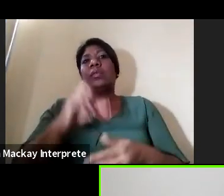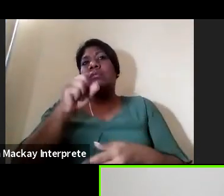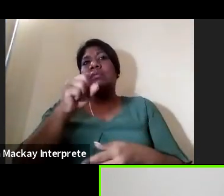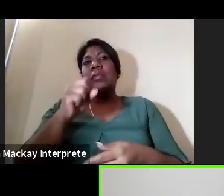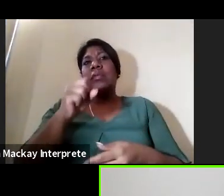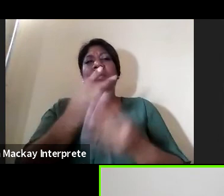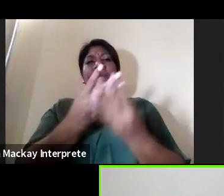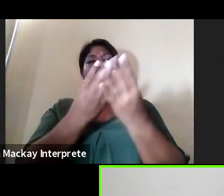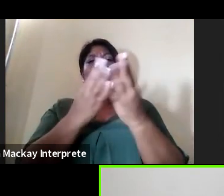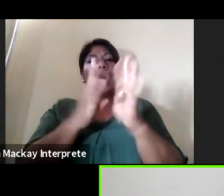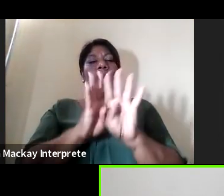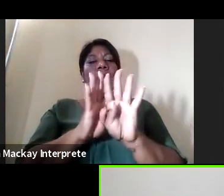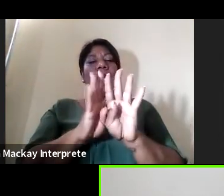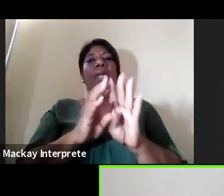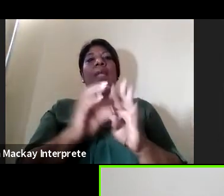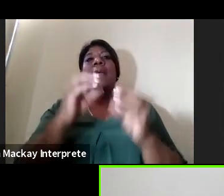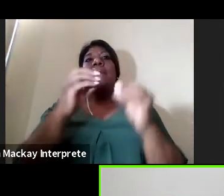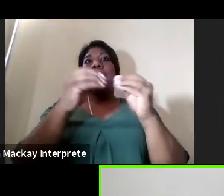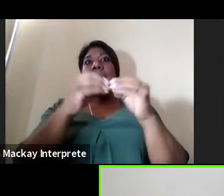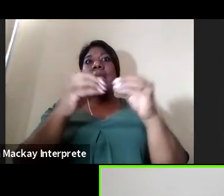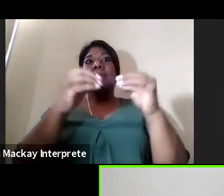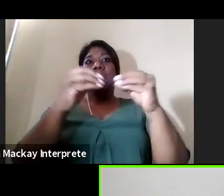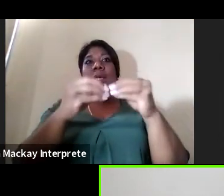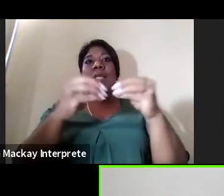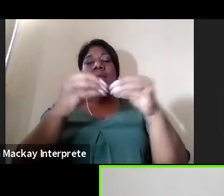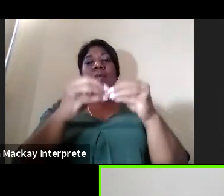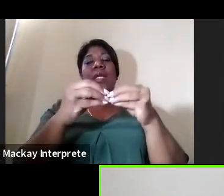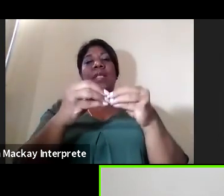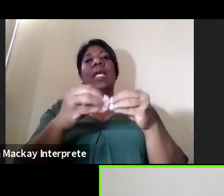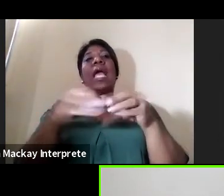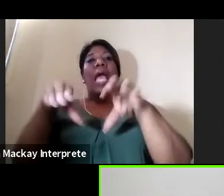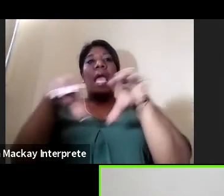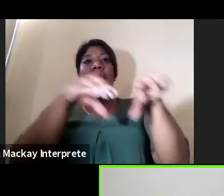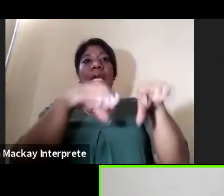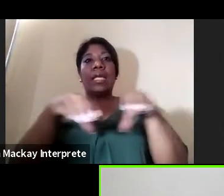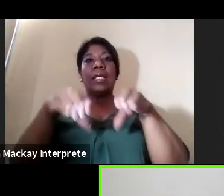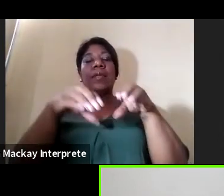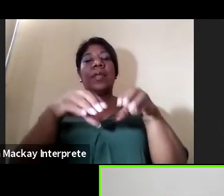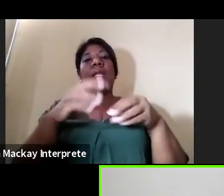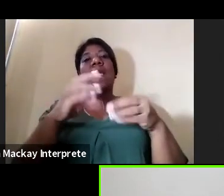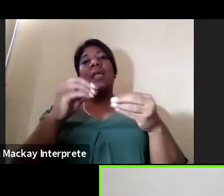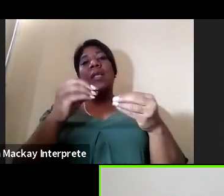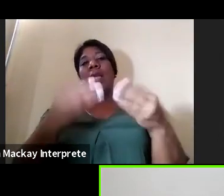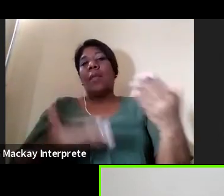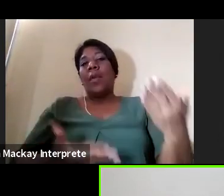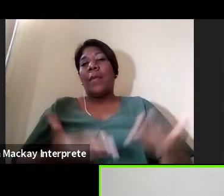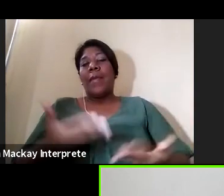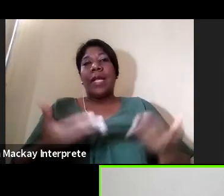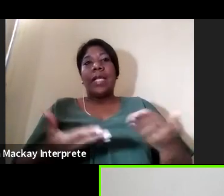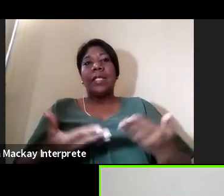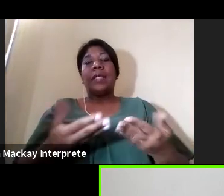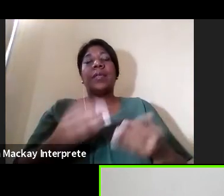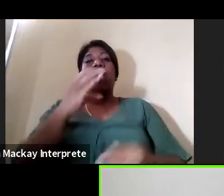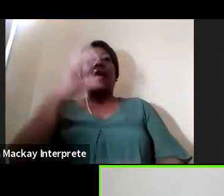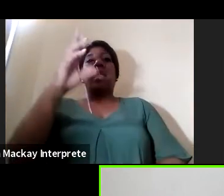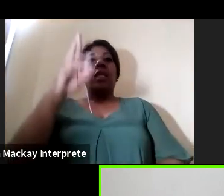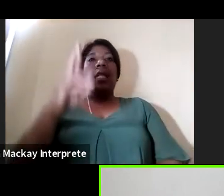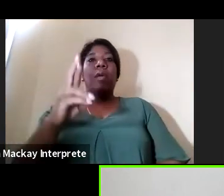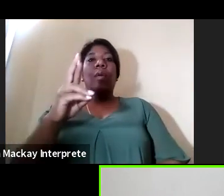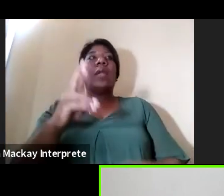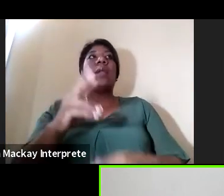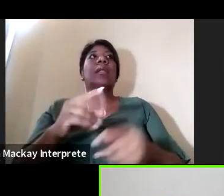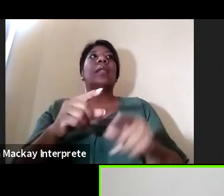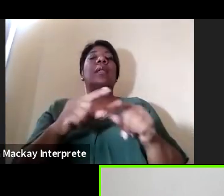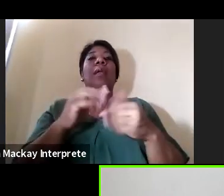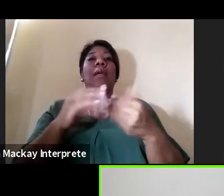red podemos crear muchísimas cooperaciones más totalmente a la orden como le digo desde Costa Rica y desde la UNED para